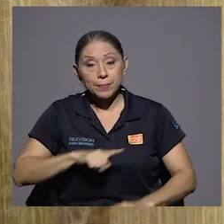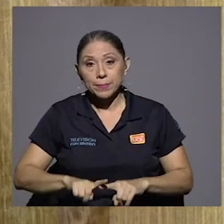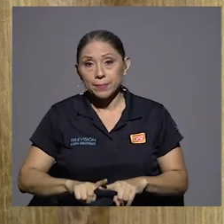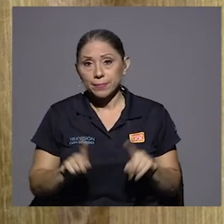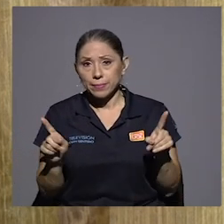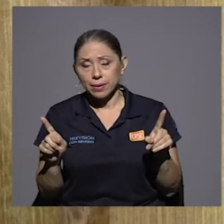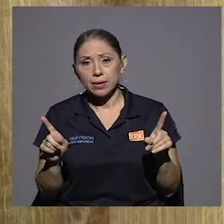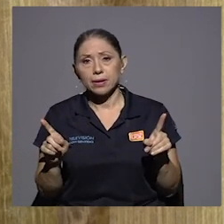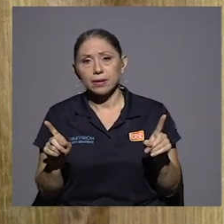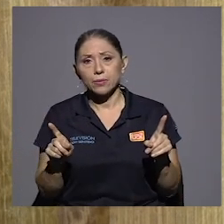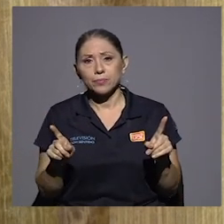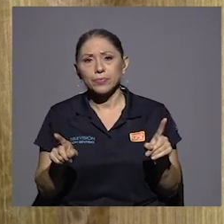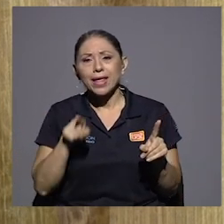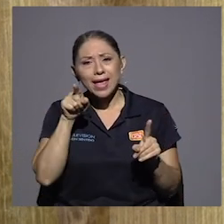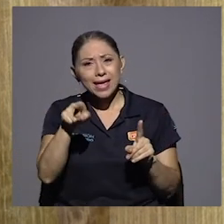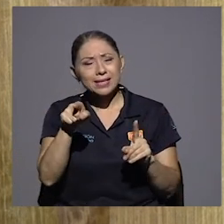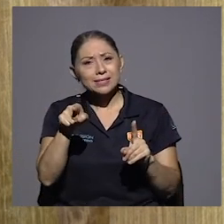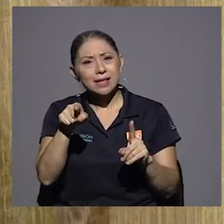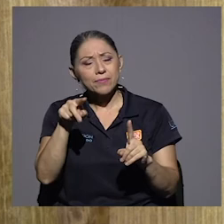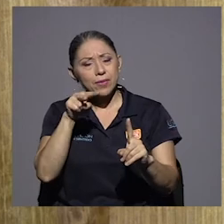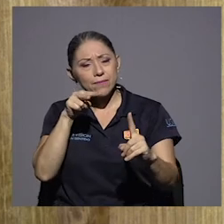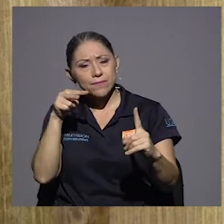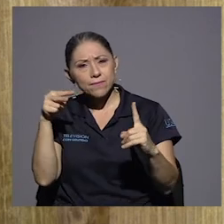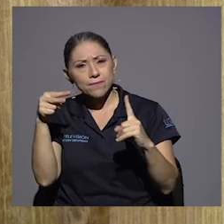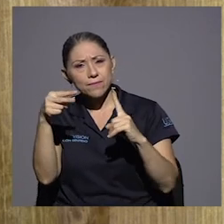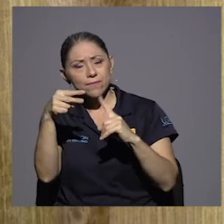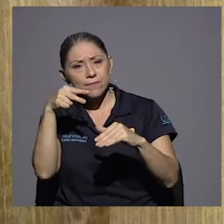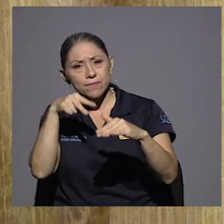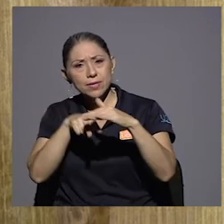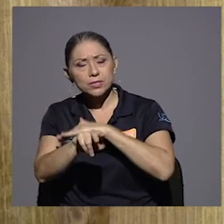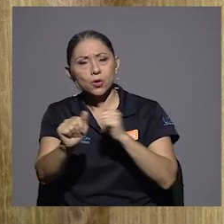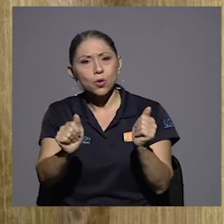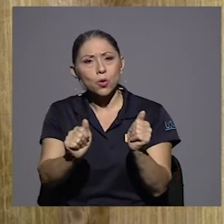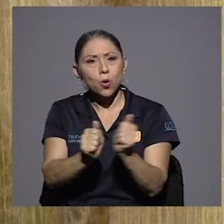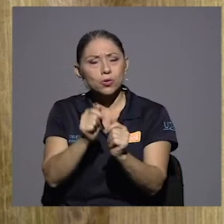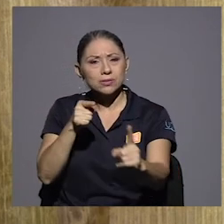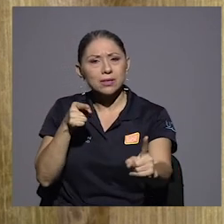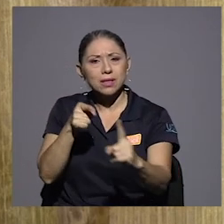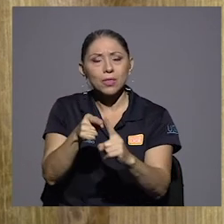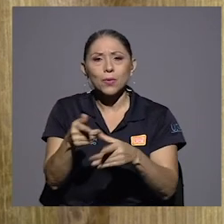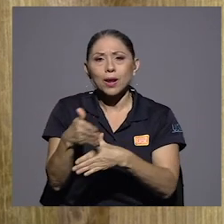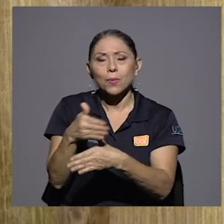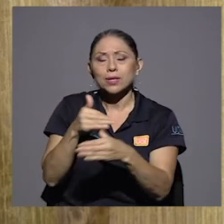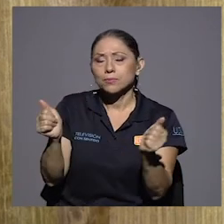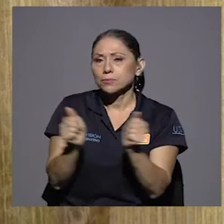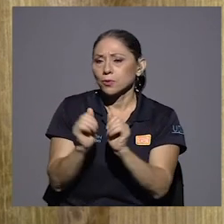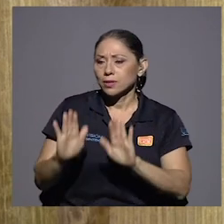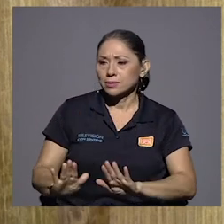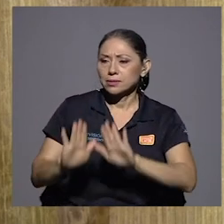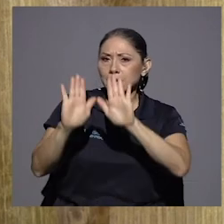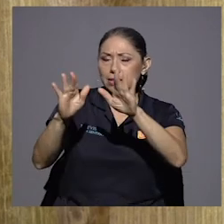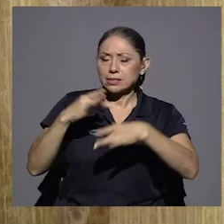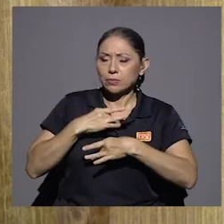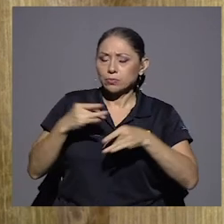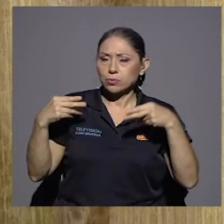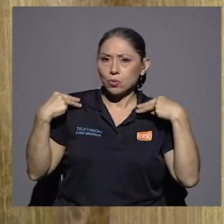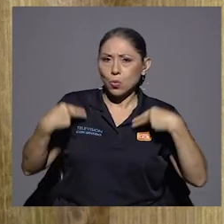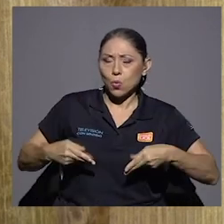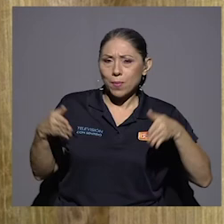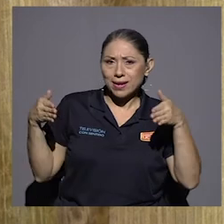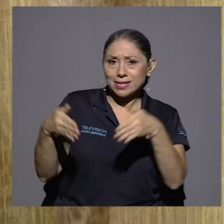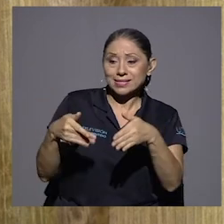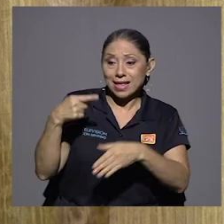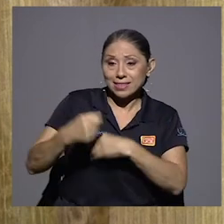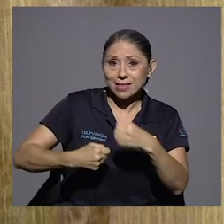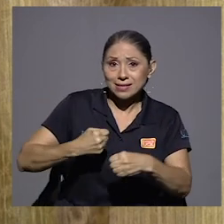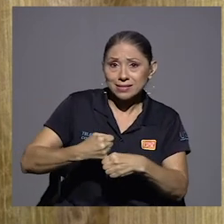visión con sentido la compartimos con quien fue el gran humanista de este siglo más bien del